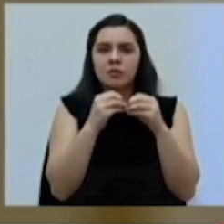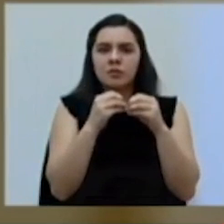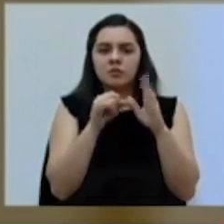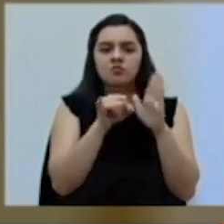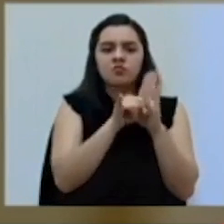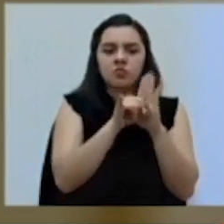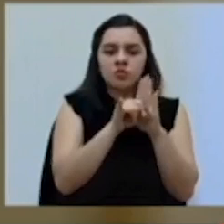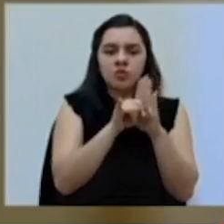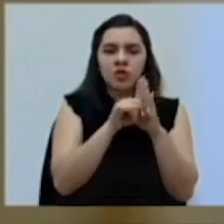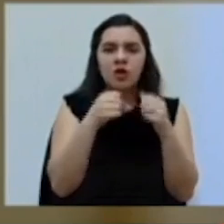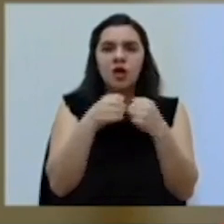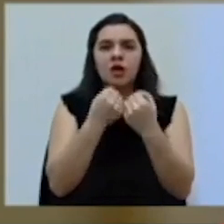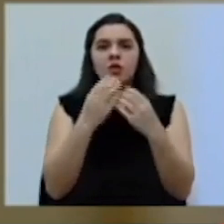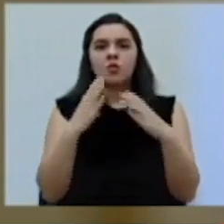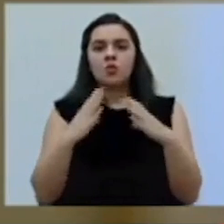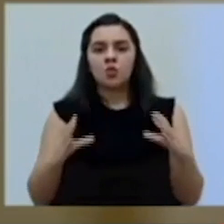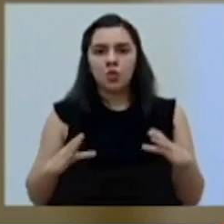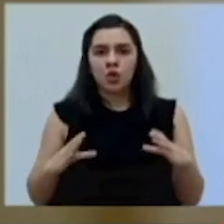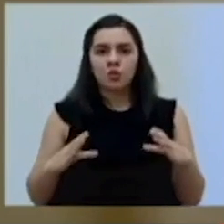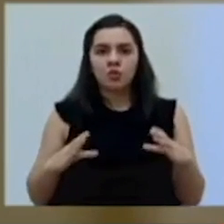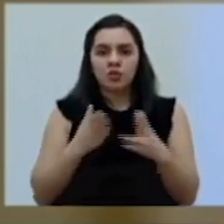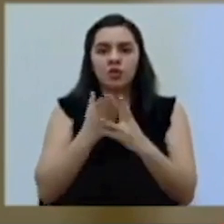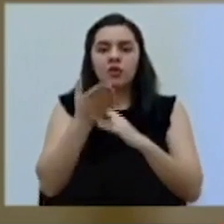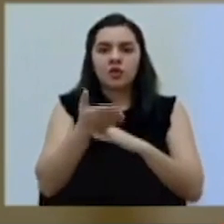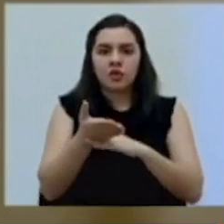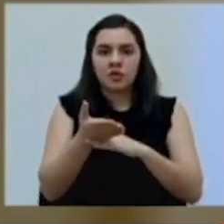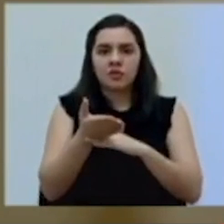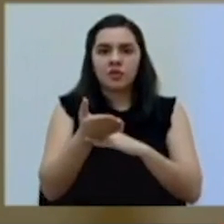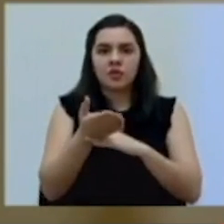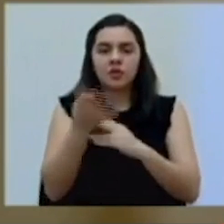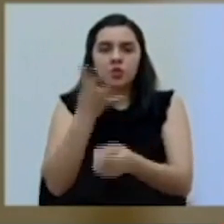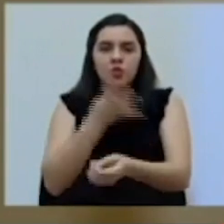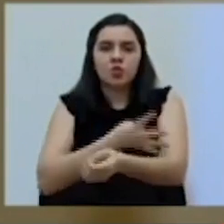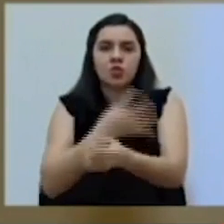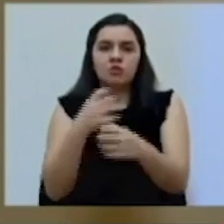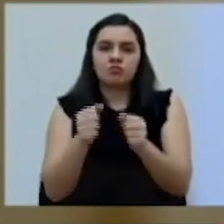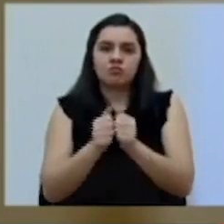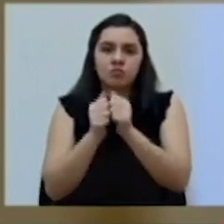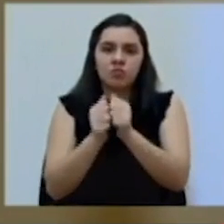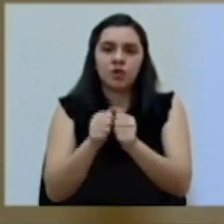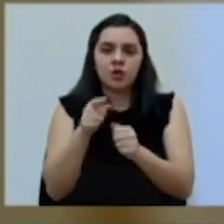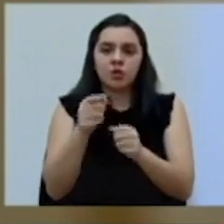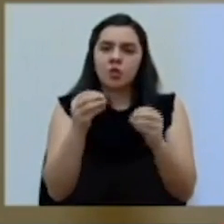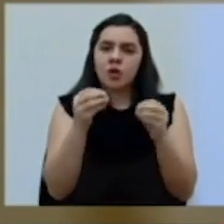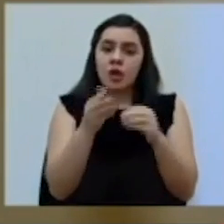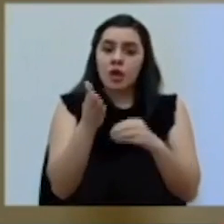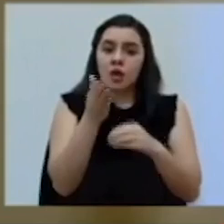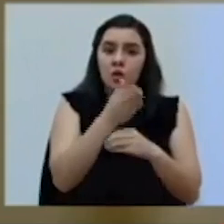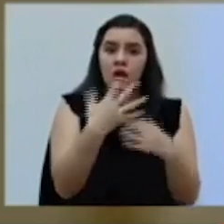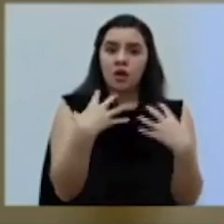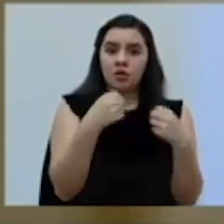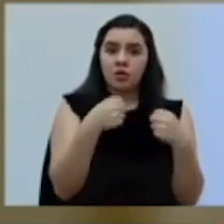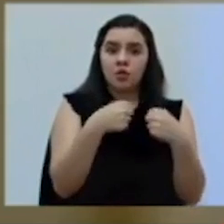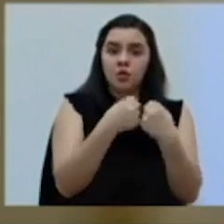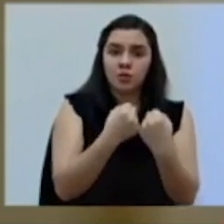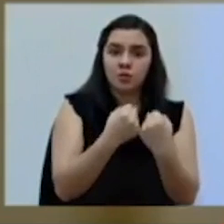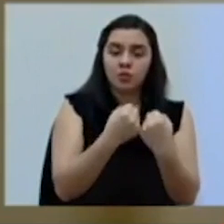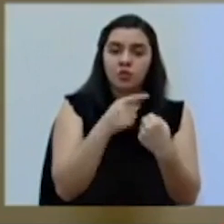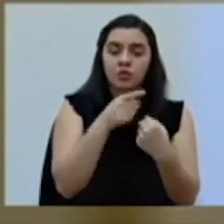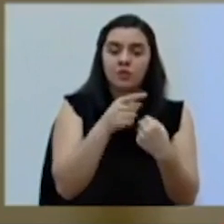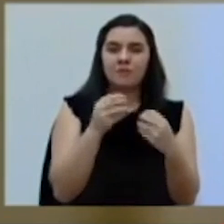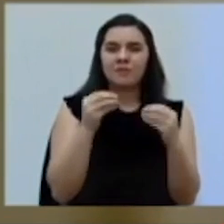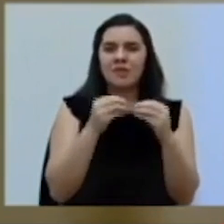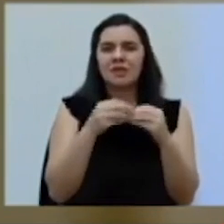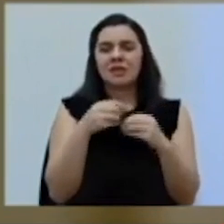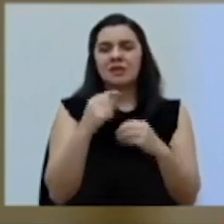generados a nivel de suero equino. Los anticuerpos monoclonales en realidad son tecnologías mucho más costosas y que los